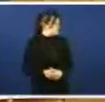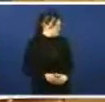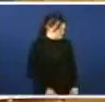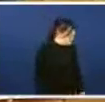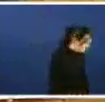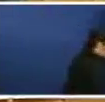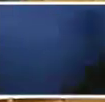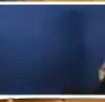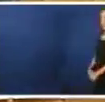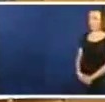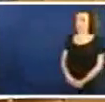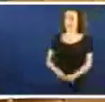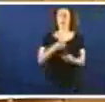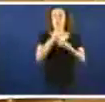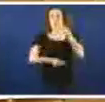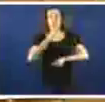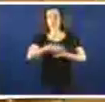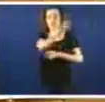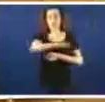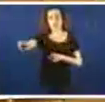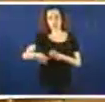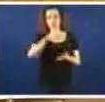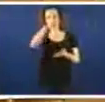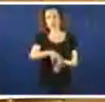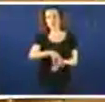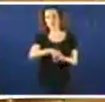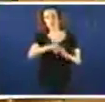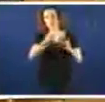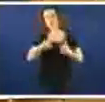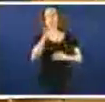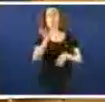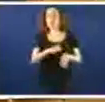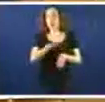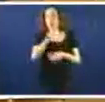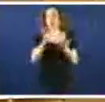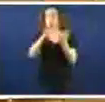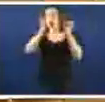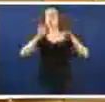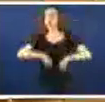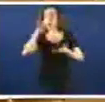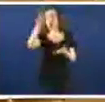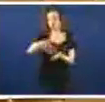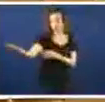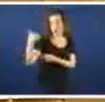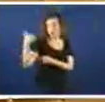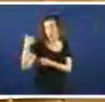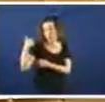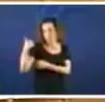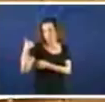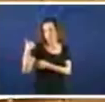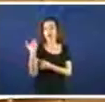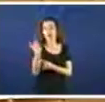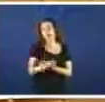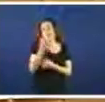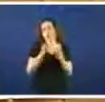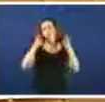investimento de índole especulativa realizadas por personas jurídicas o físicas por qué porque o acordo que se tomou Seica ainda recentemente